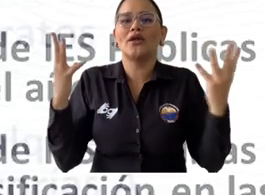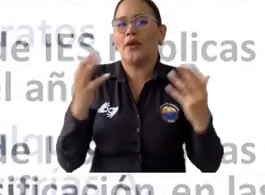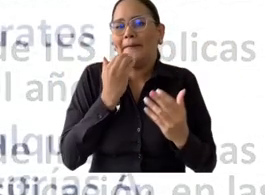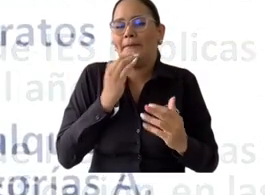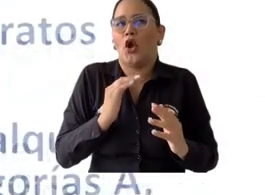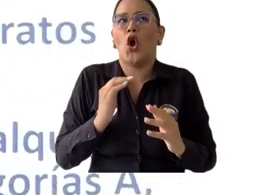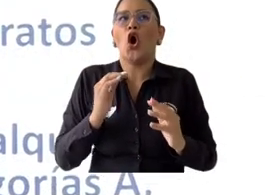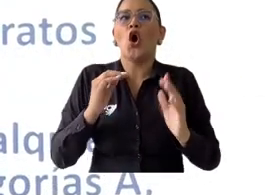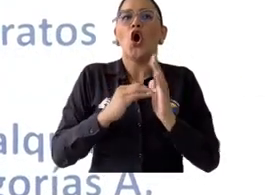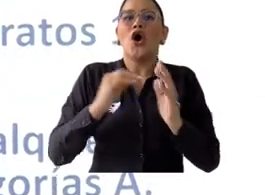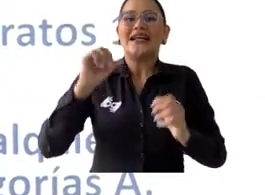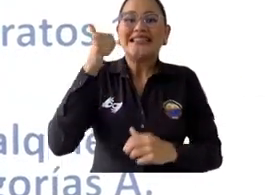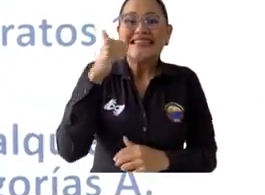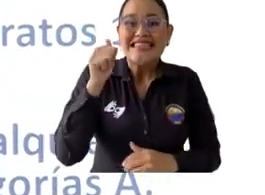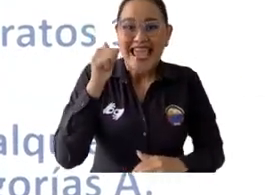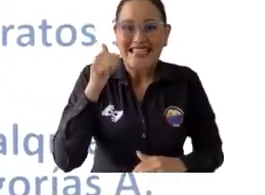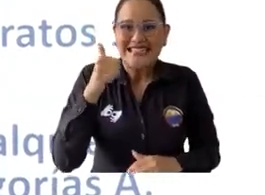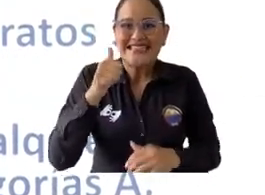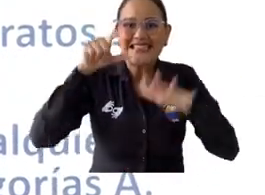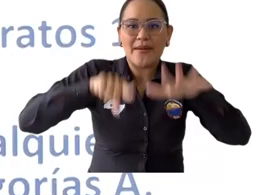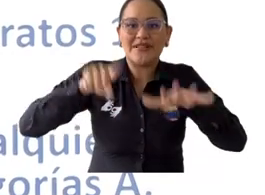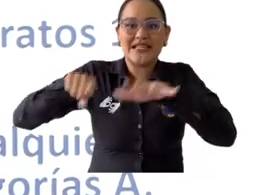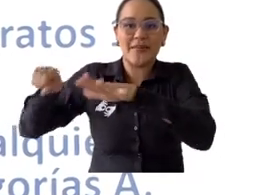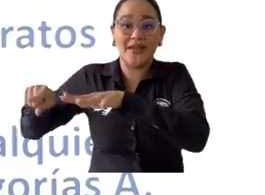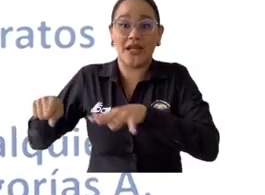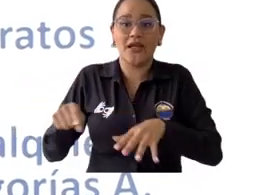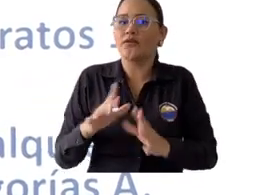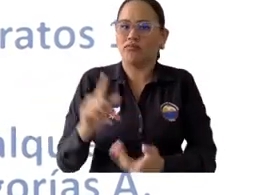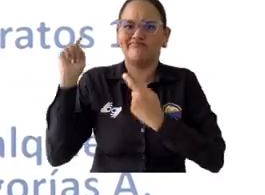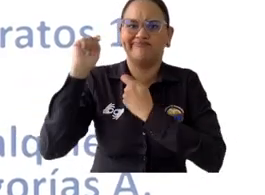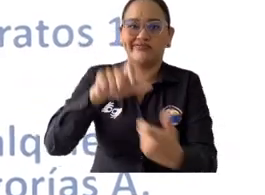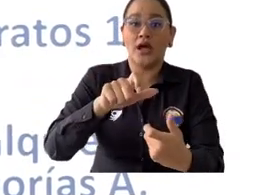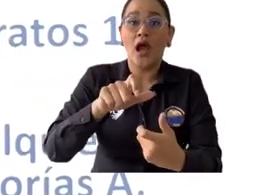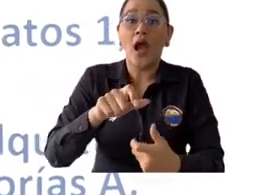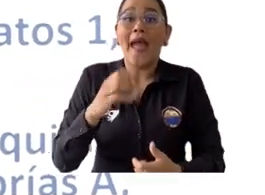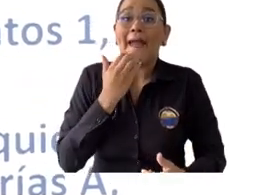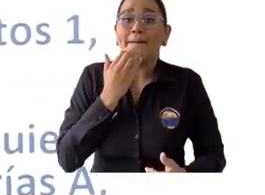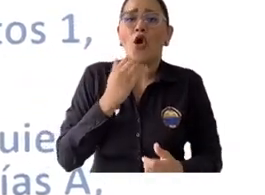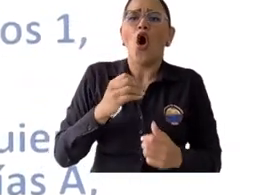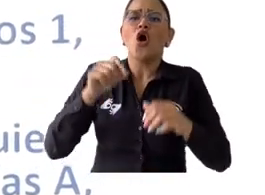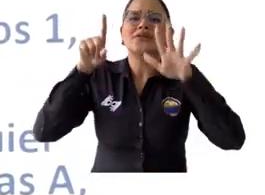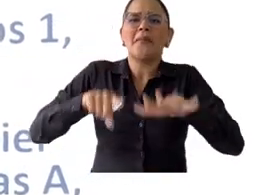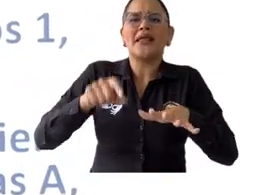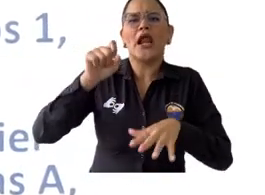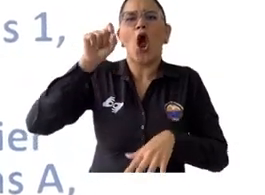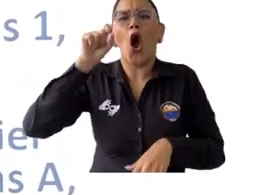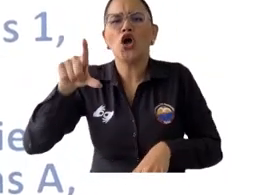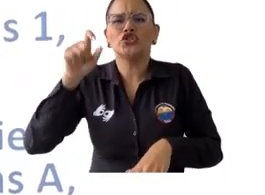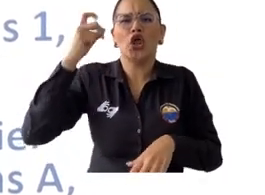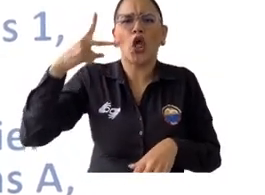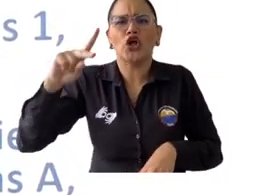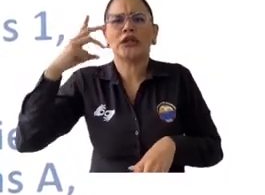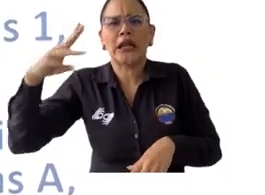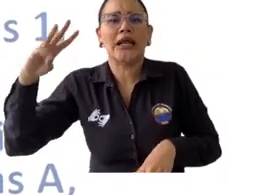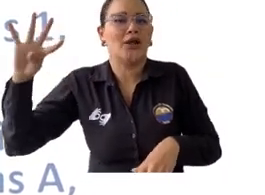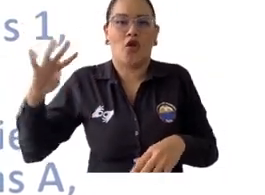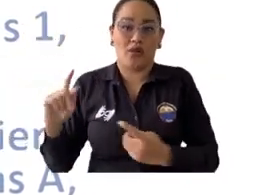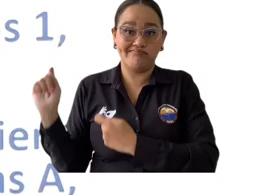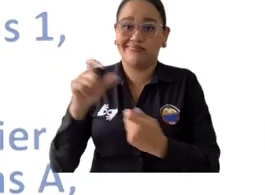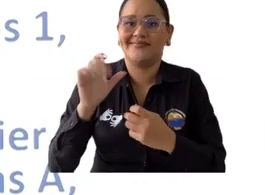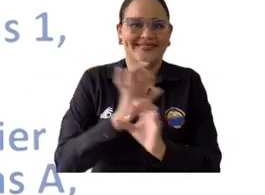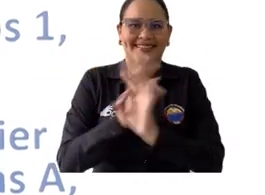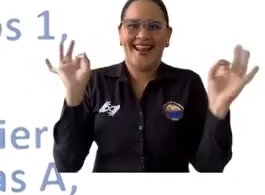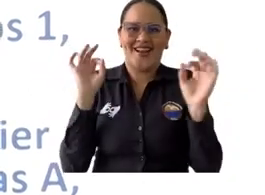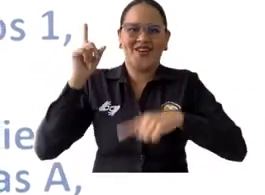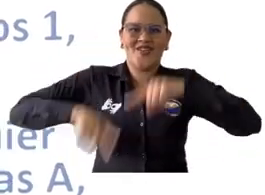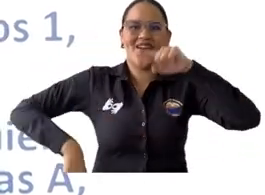o un mes allá. Y para quienes son antiguos y venían, pues simplemente el número de periodos académicos que corresponden